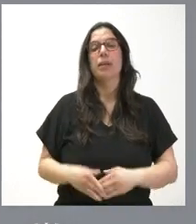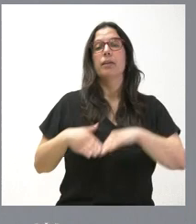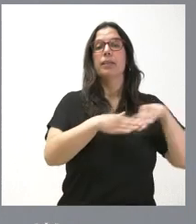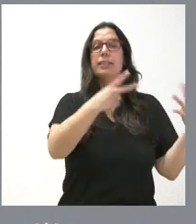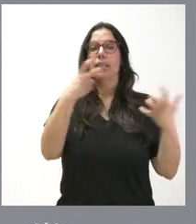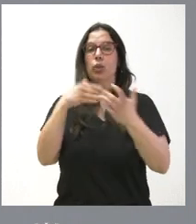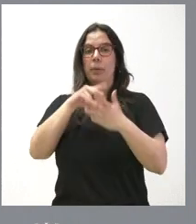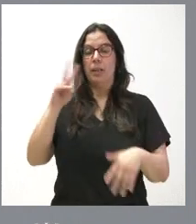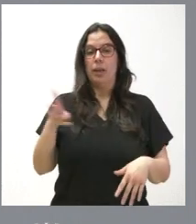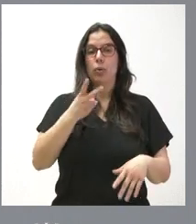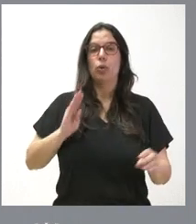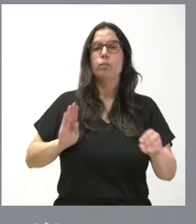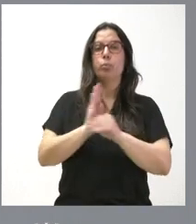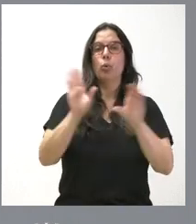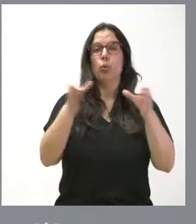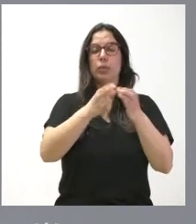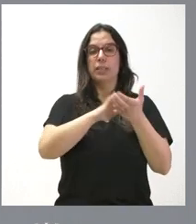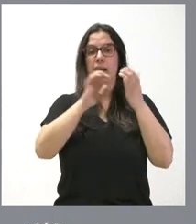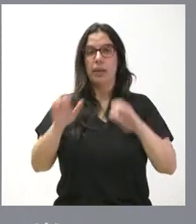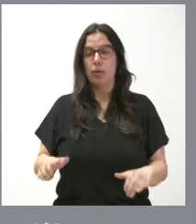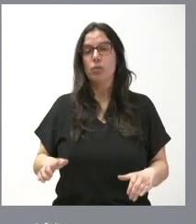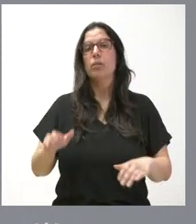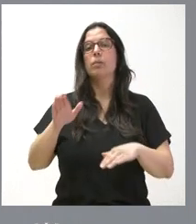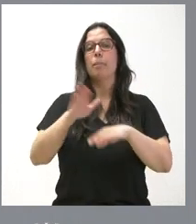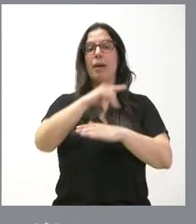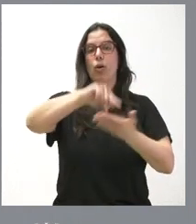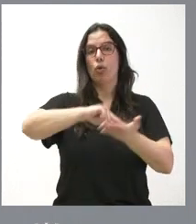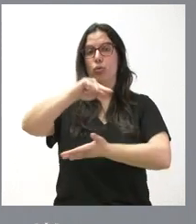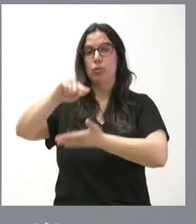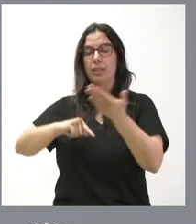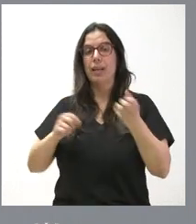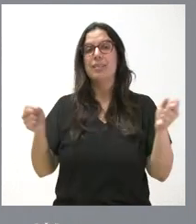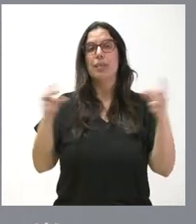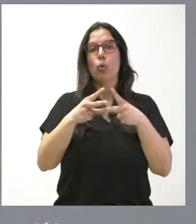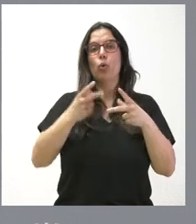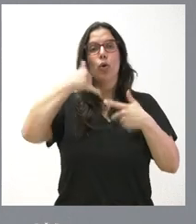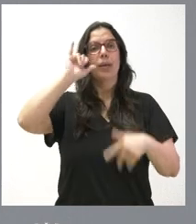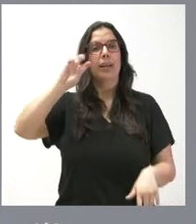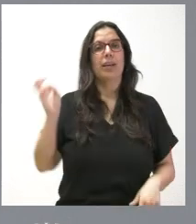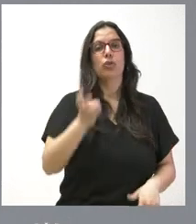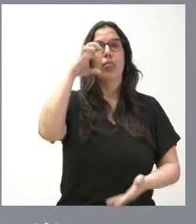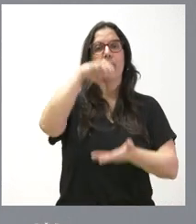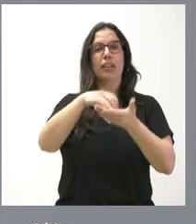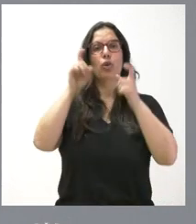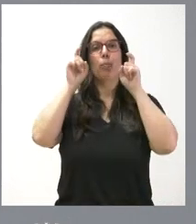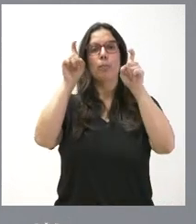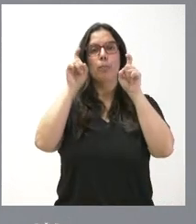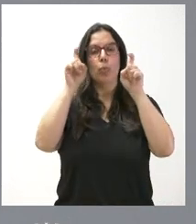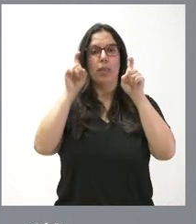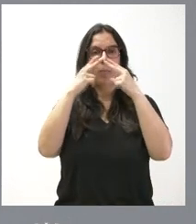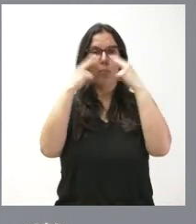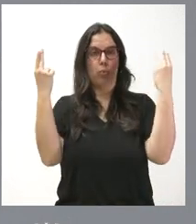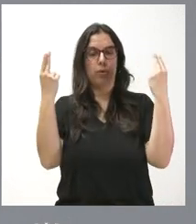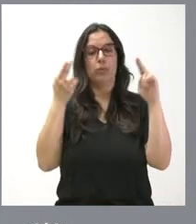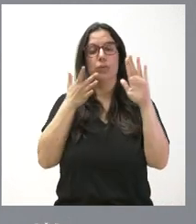euros es lo que va a destinar la Junta de Castilla y León para contratar seguro multirriesgo en los centros públicos de educación. Estamos